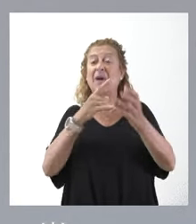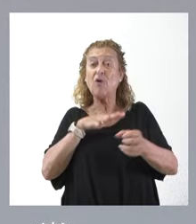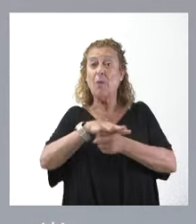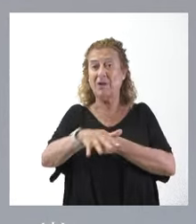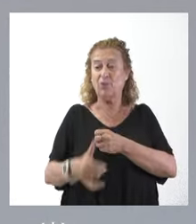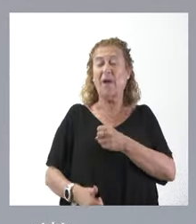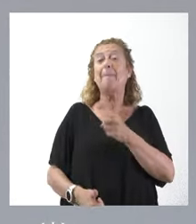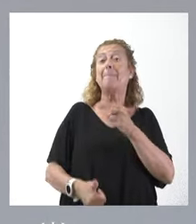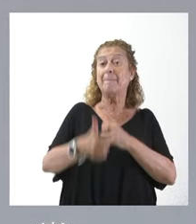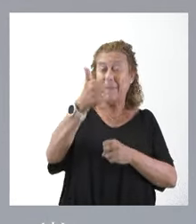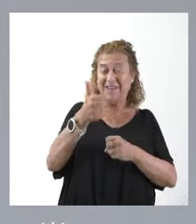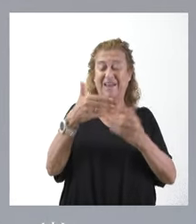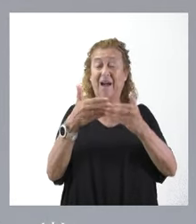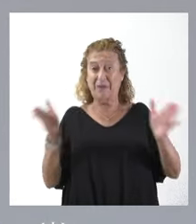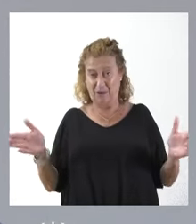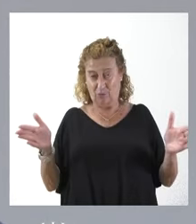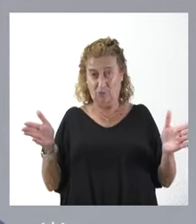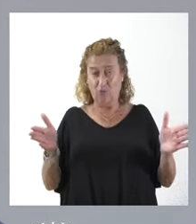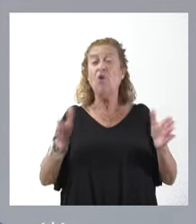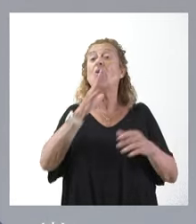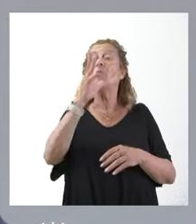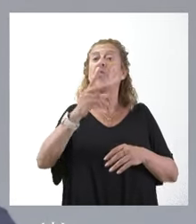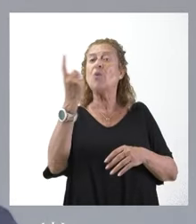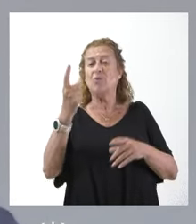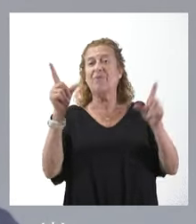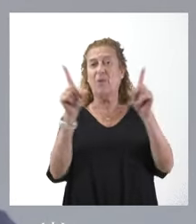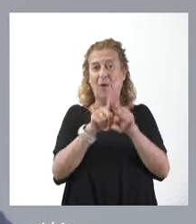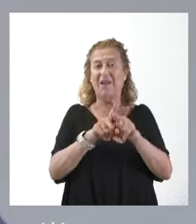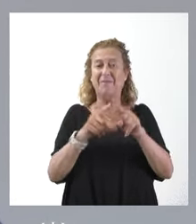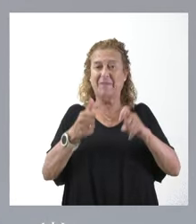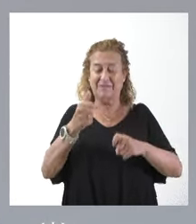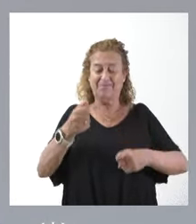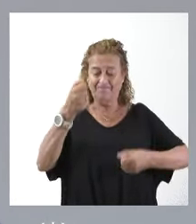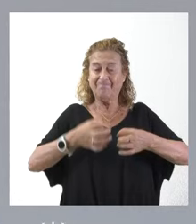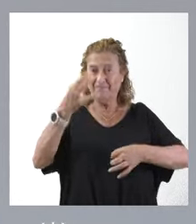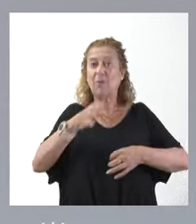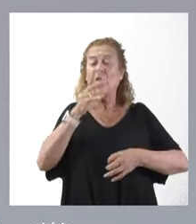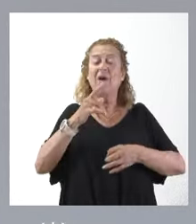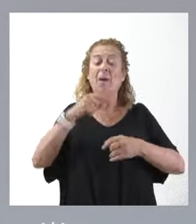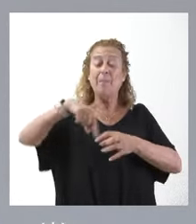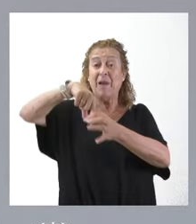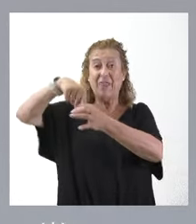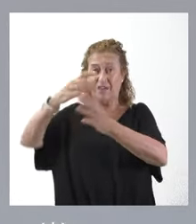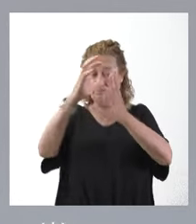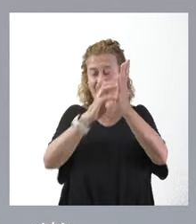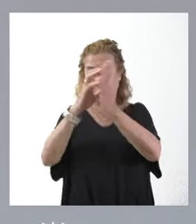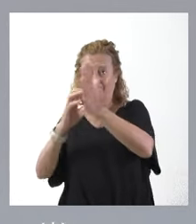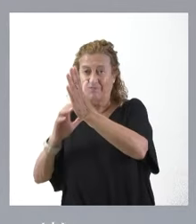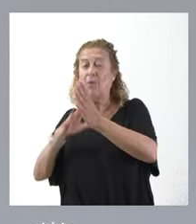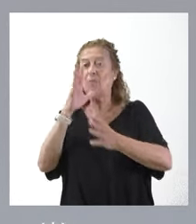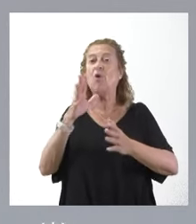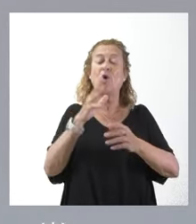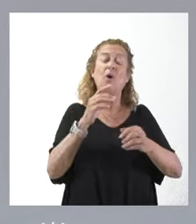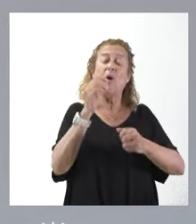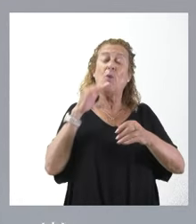tasado y más abierto. Por un lado, tasado porque se reducen las plazas que se pueden cubrir por concurso